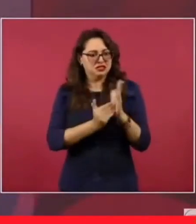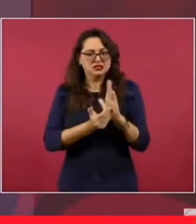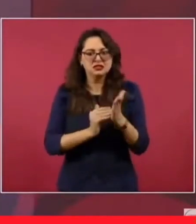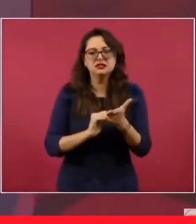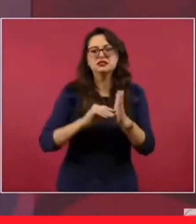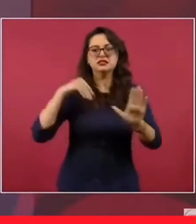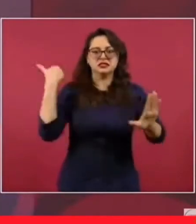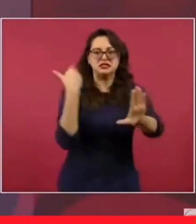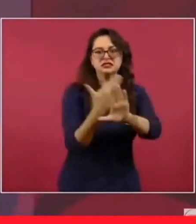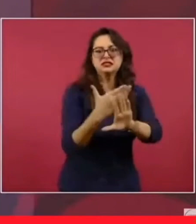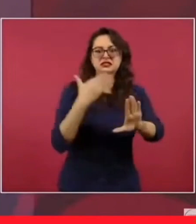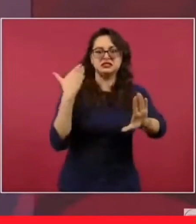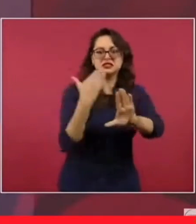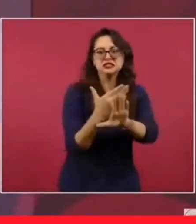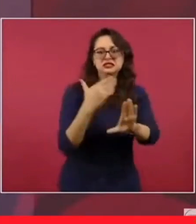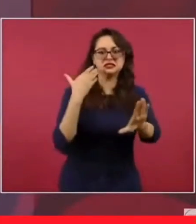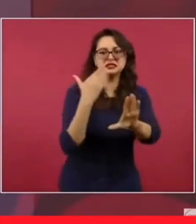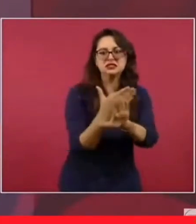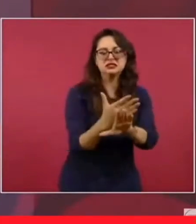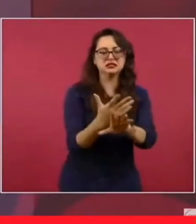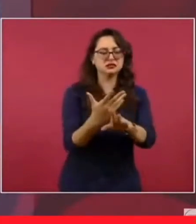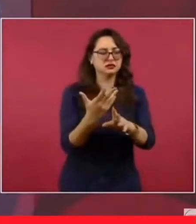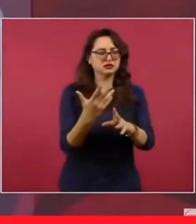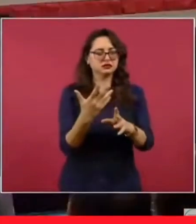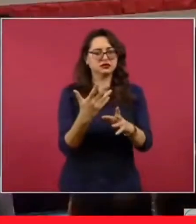poniendo por delante la calumnia,